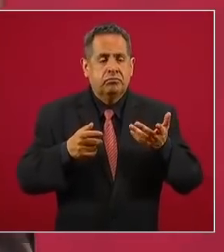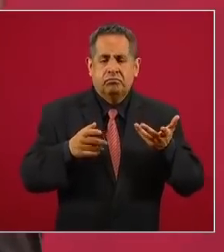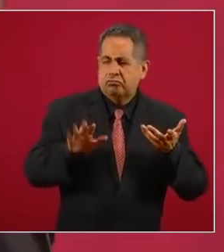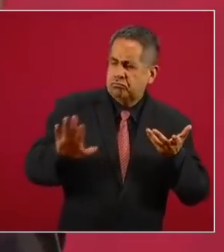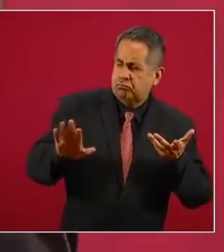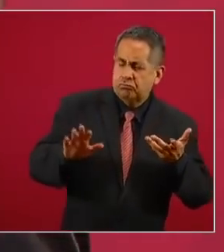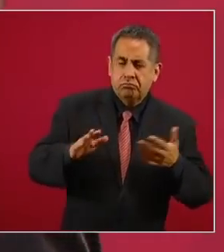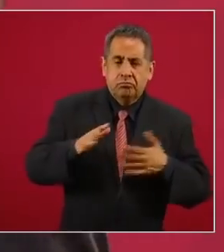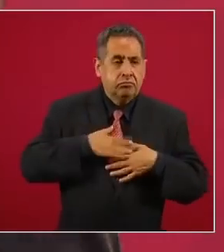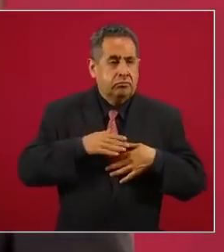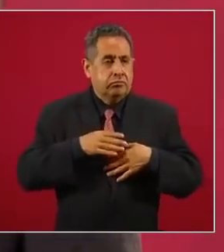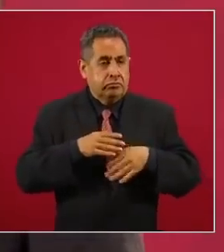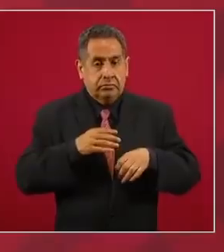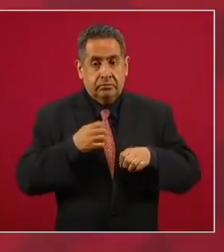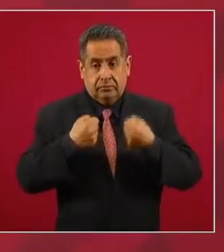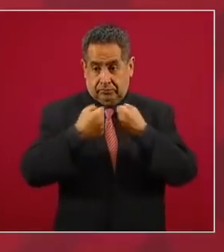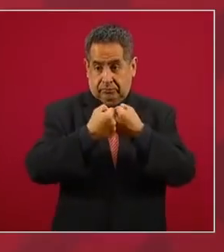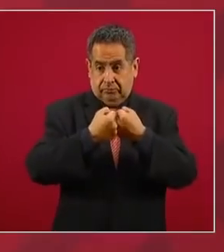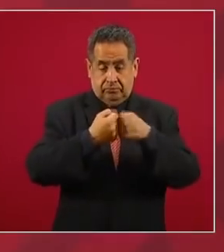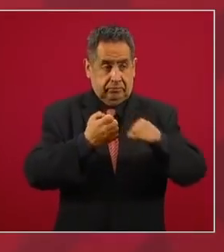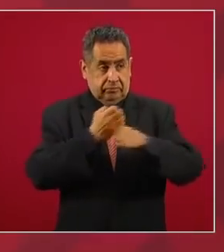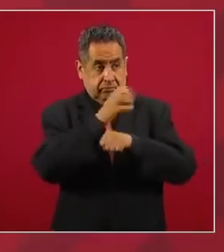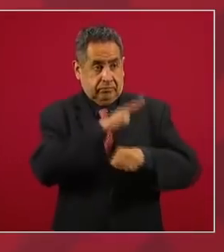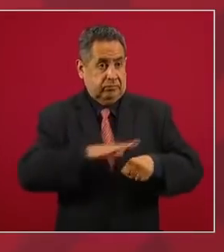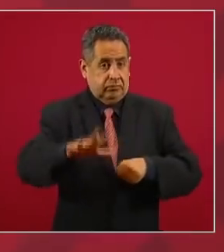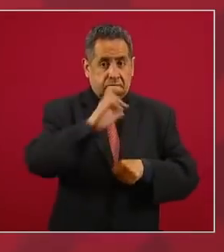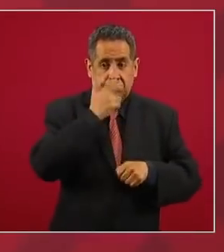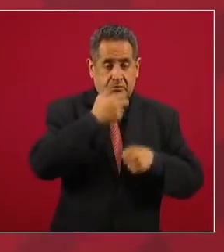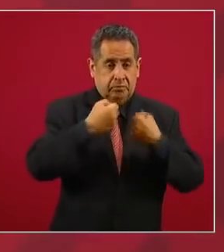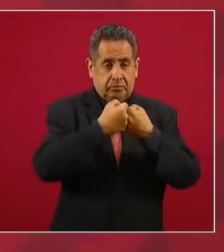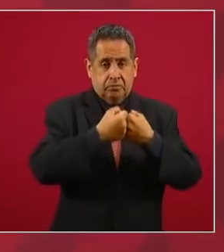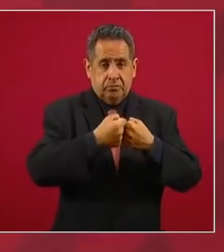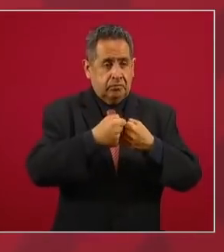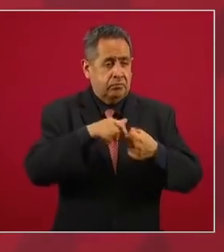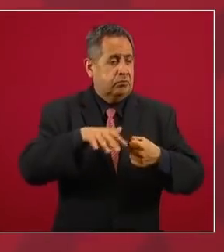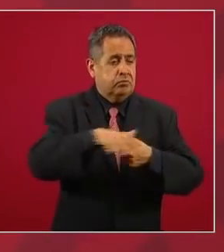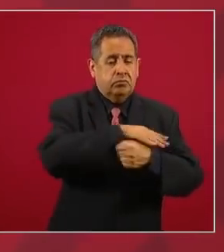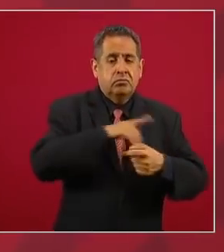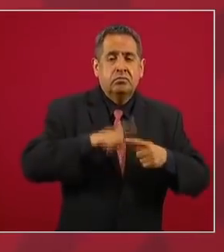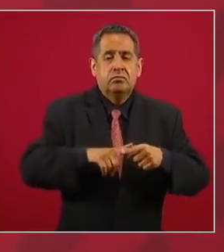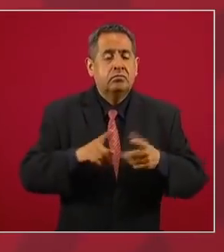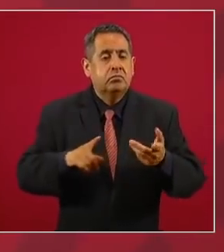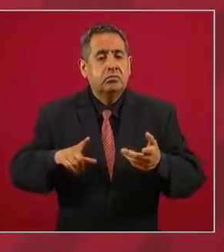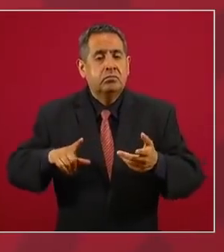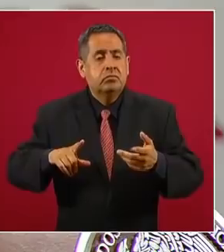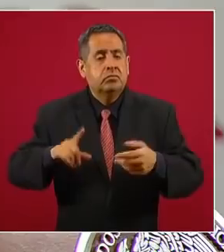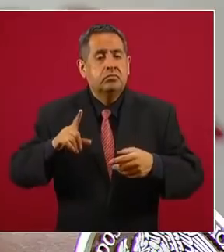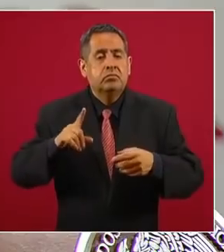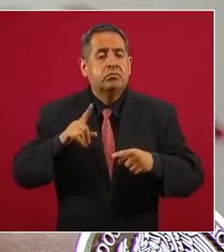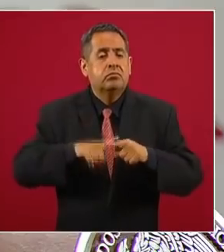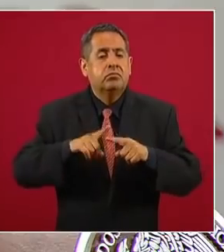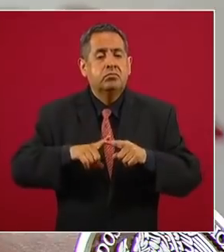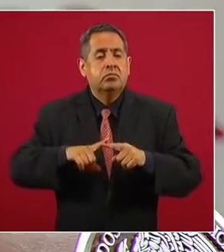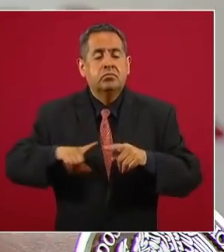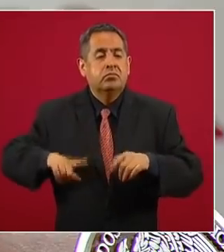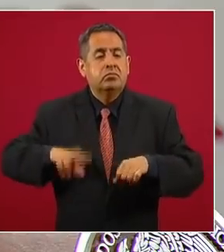de la frontera gobernara un